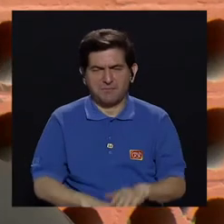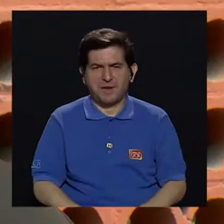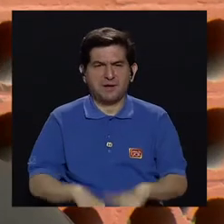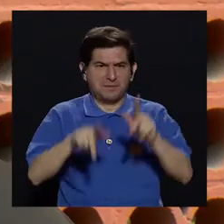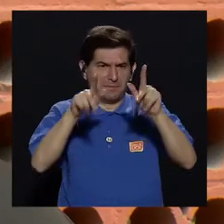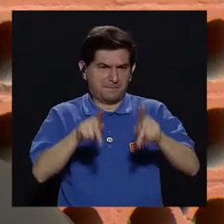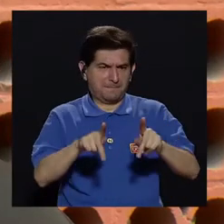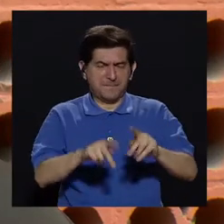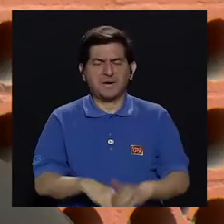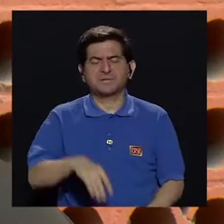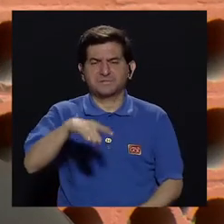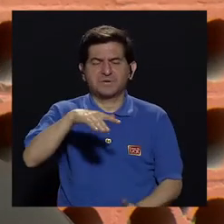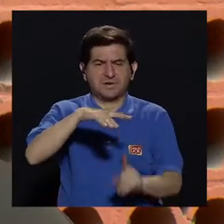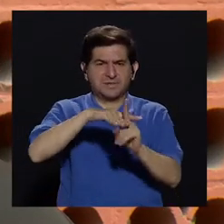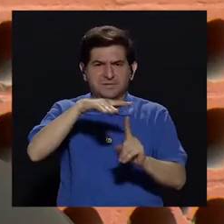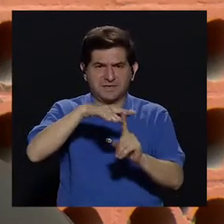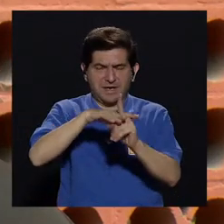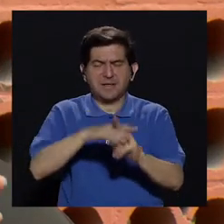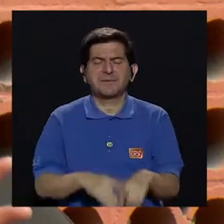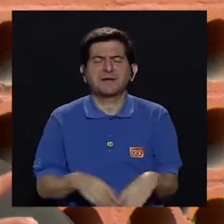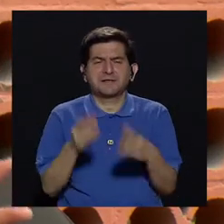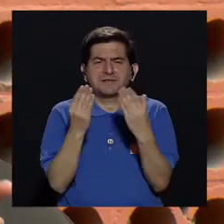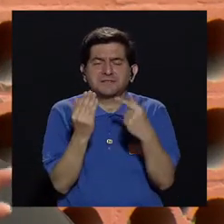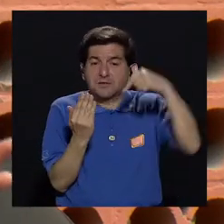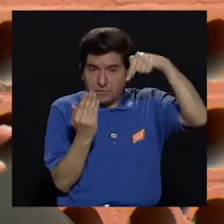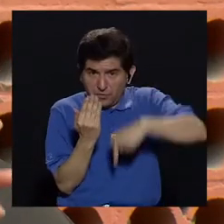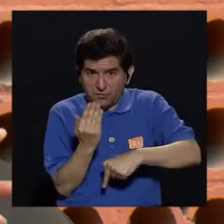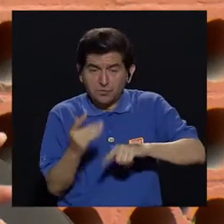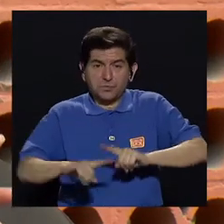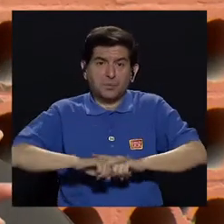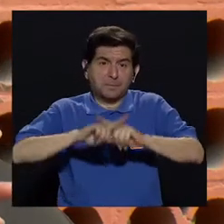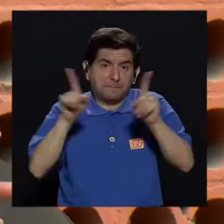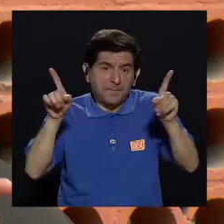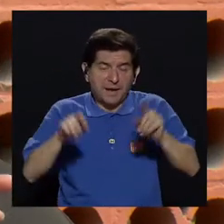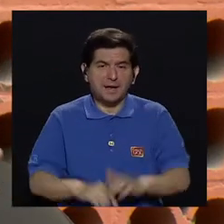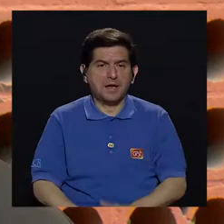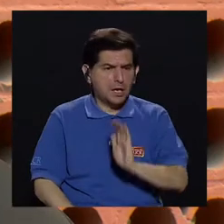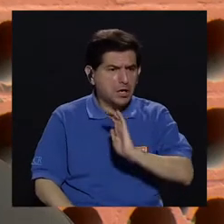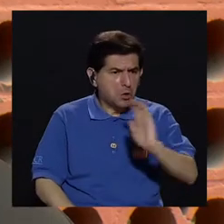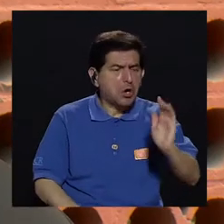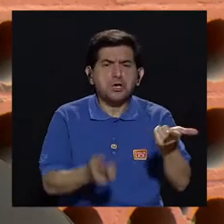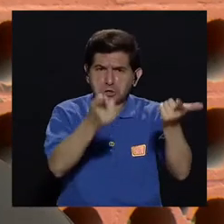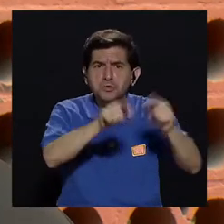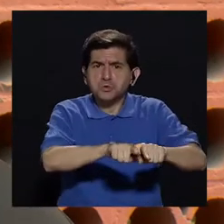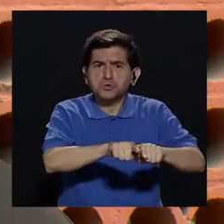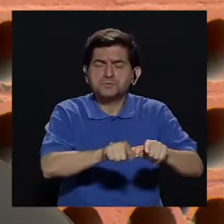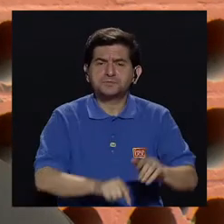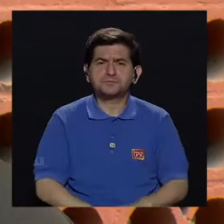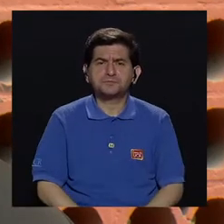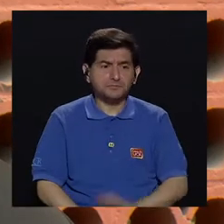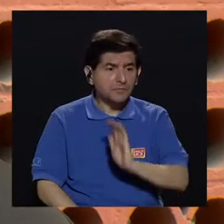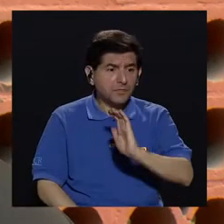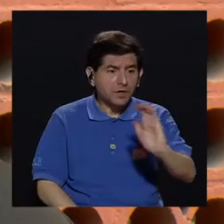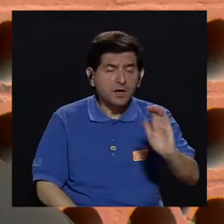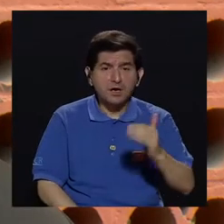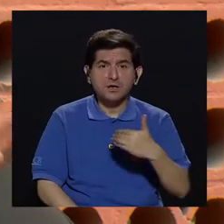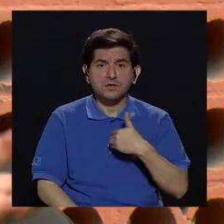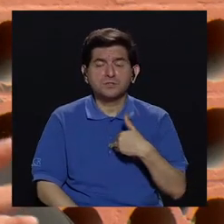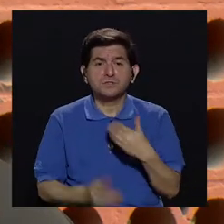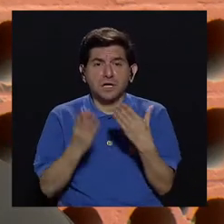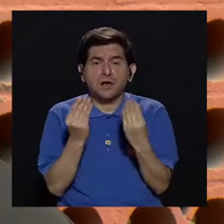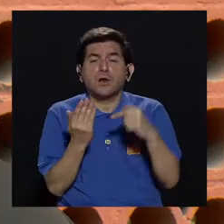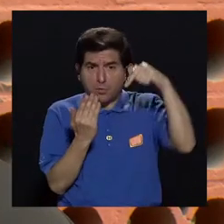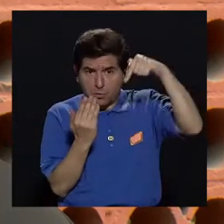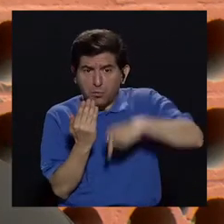que tenemos de que ellos aparezcan, de que estos aparezcan, pero incluso en niños se dan, hay chiquitos que